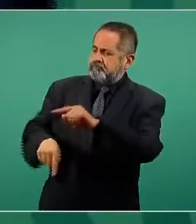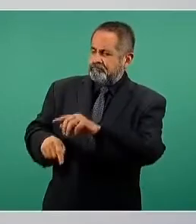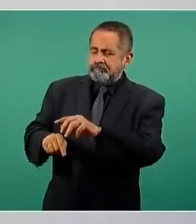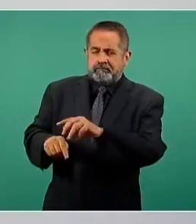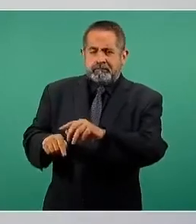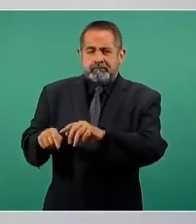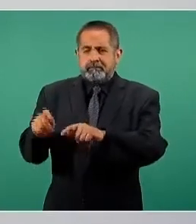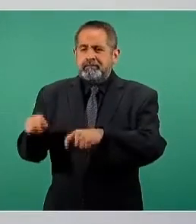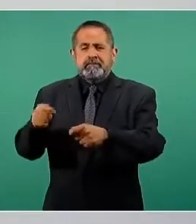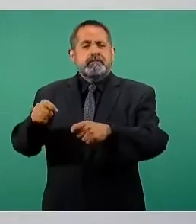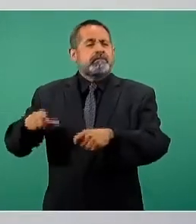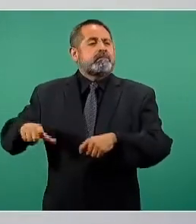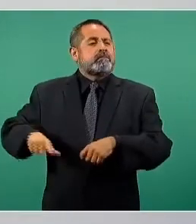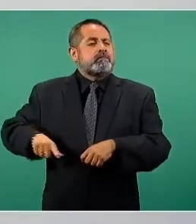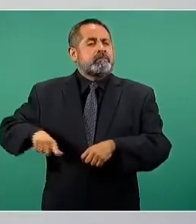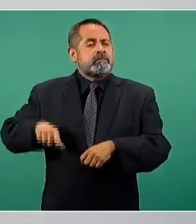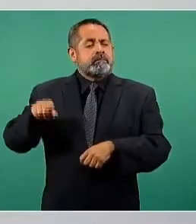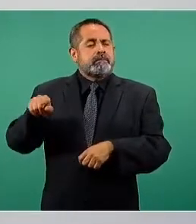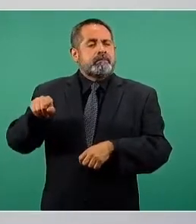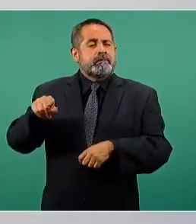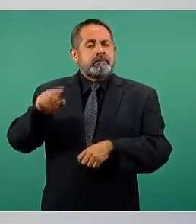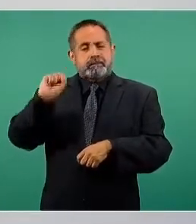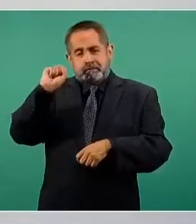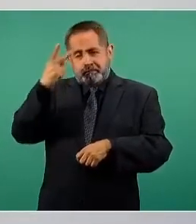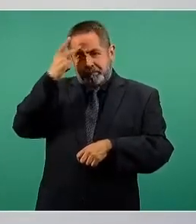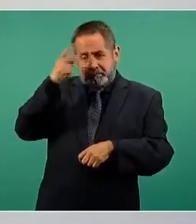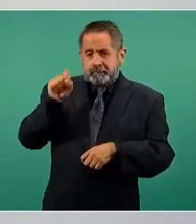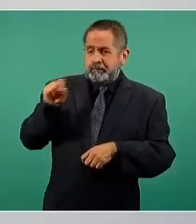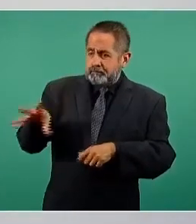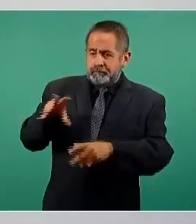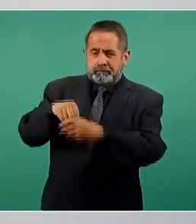al gobierno de San Luis Potosí, de Morena.